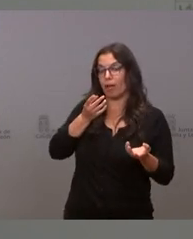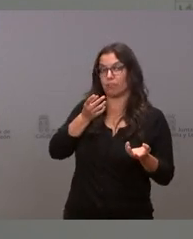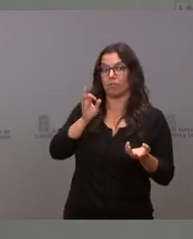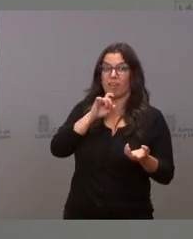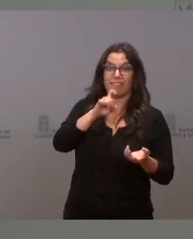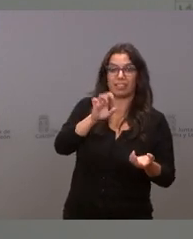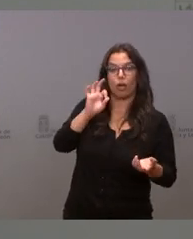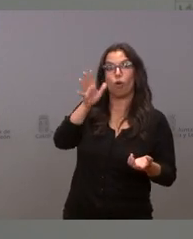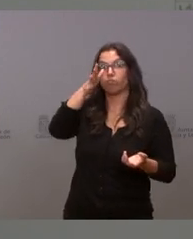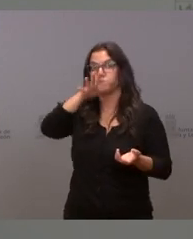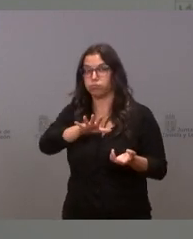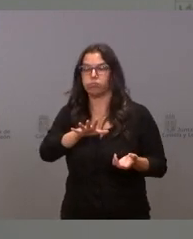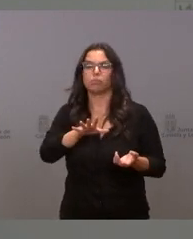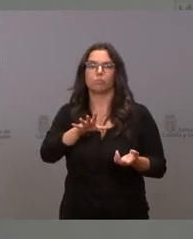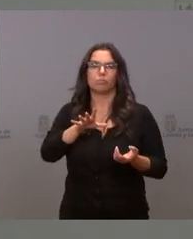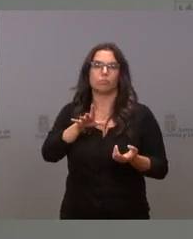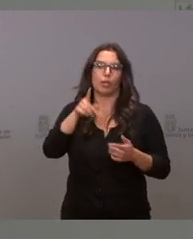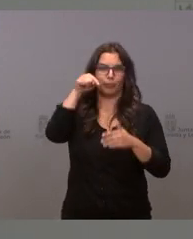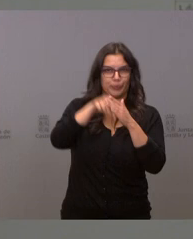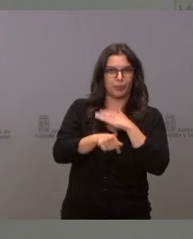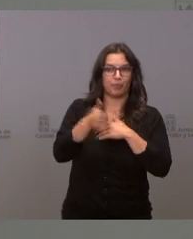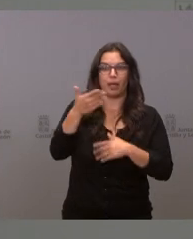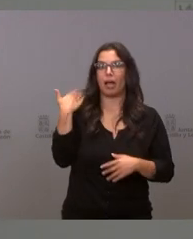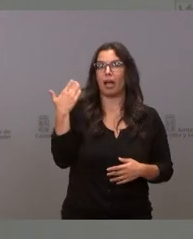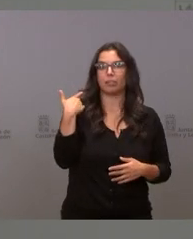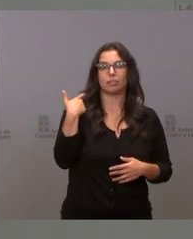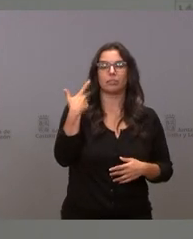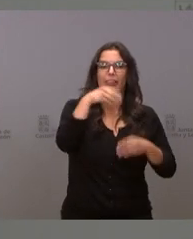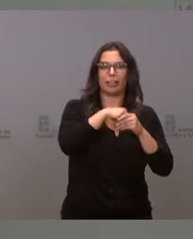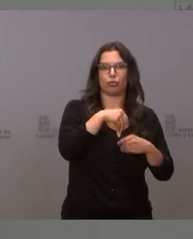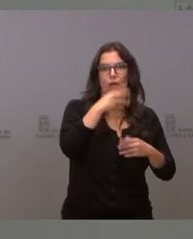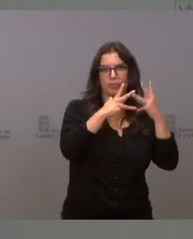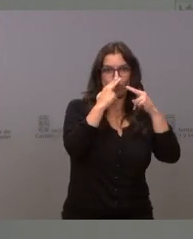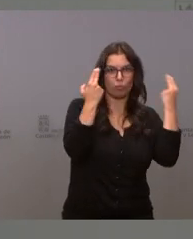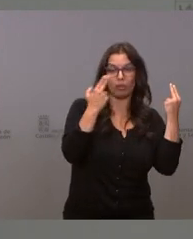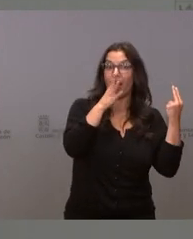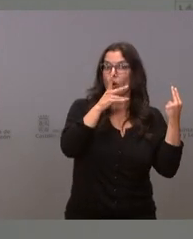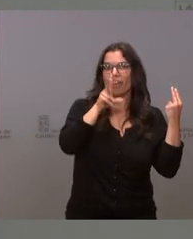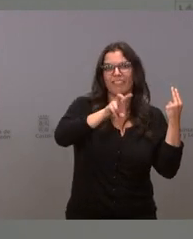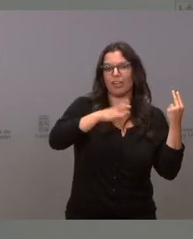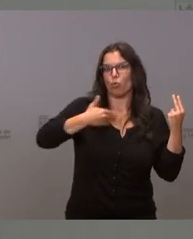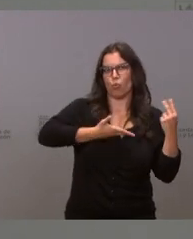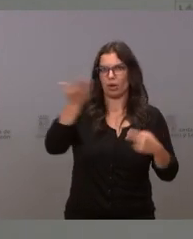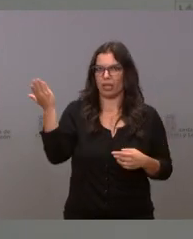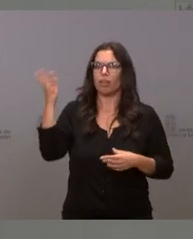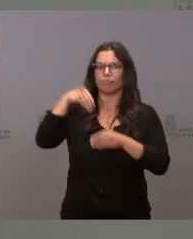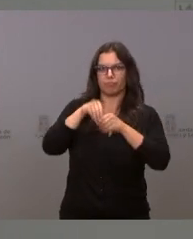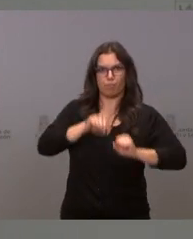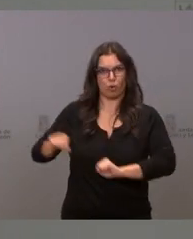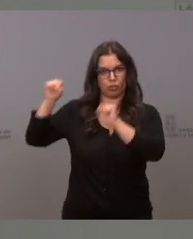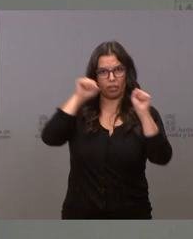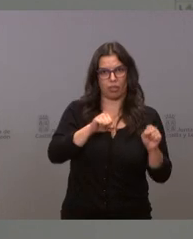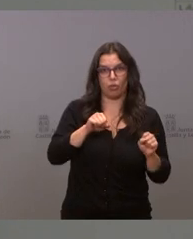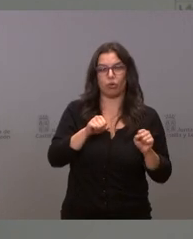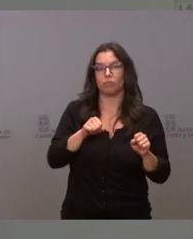limitarse al personal de la Administración a ser cualquier persona, cualquiera que se dirija a la oficina a través